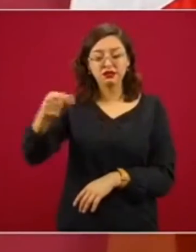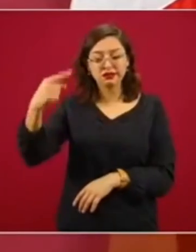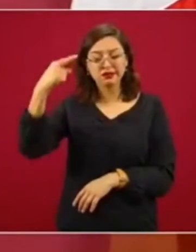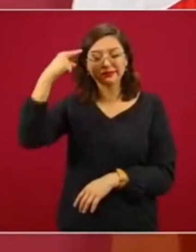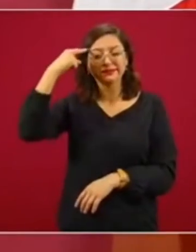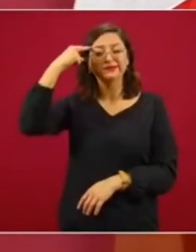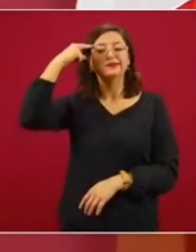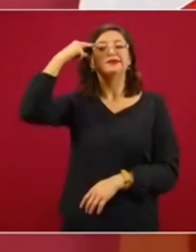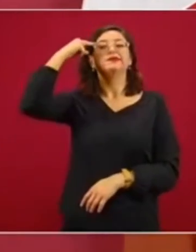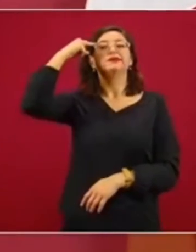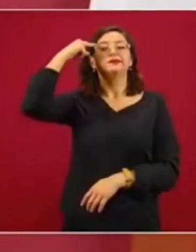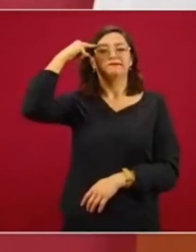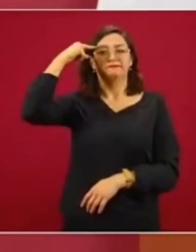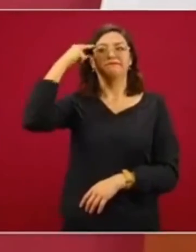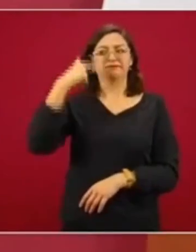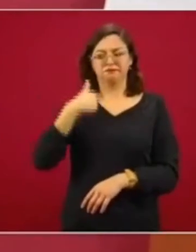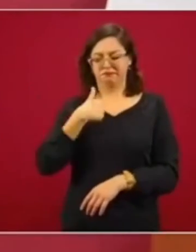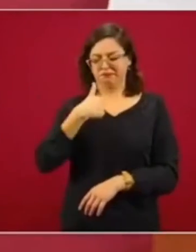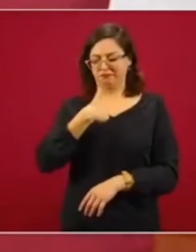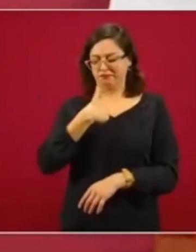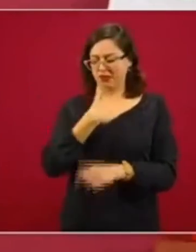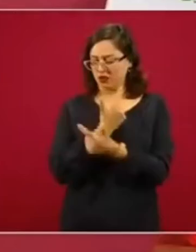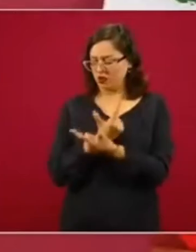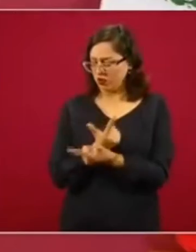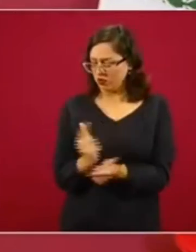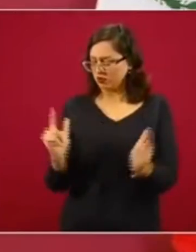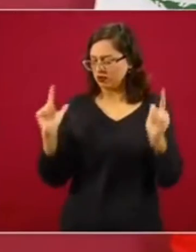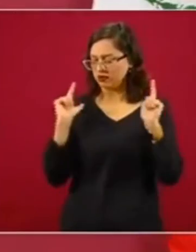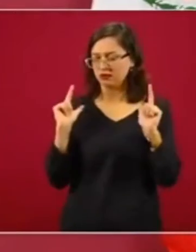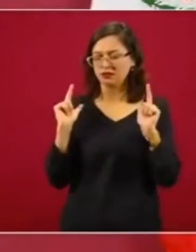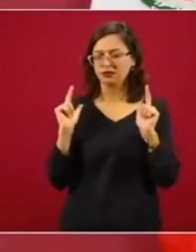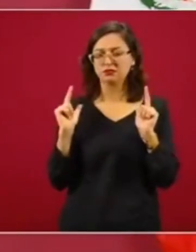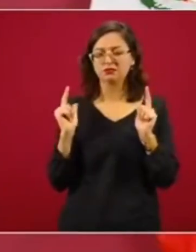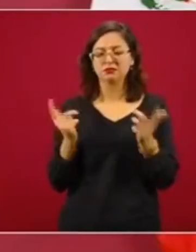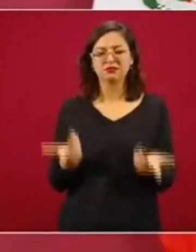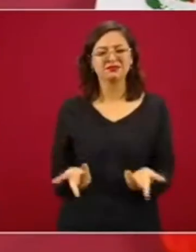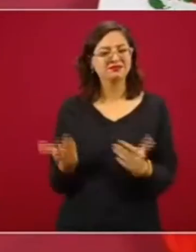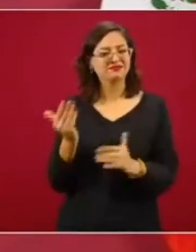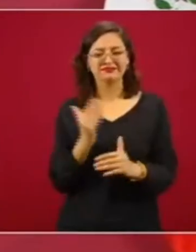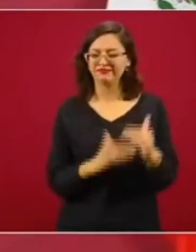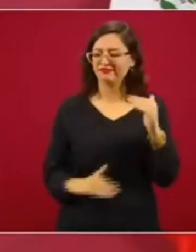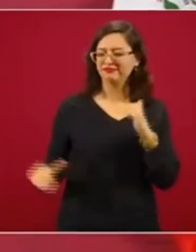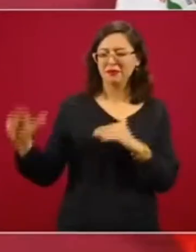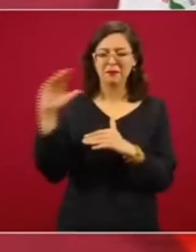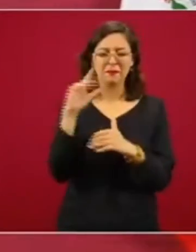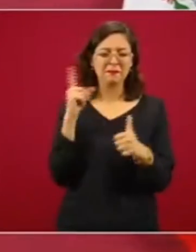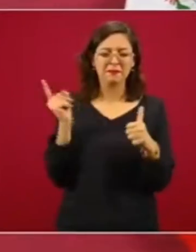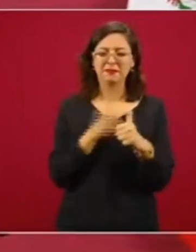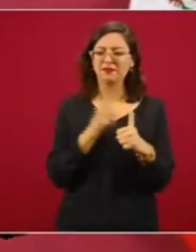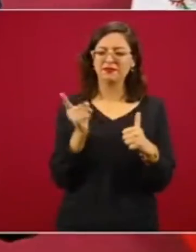podamos actuar con libertad, por encima de todo está la libertad